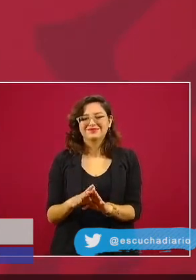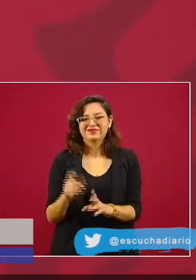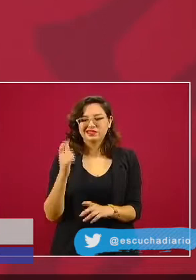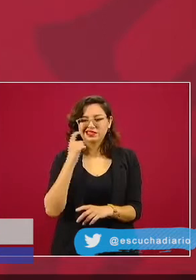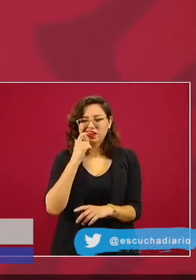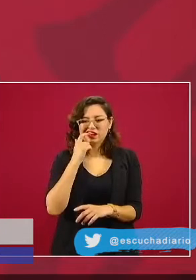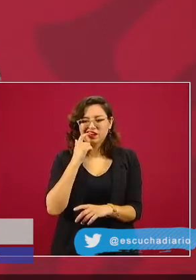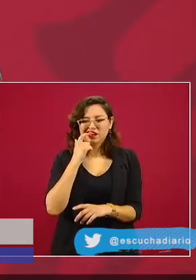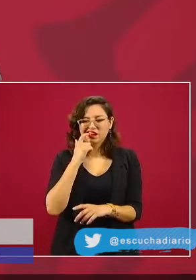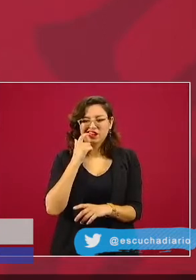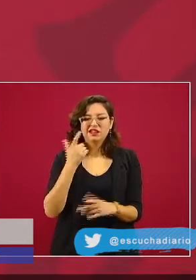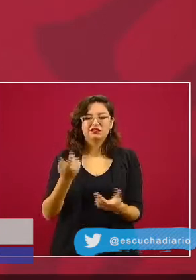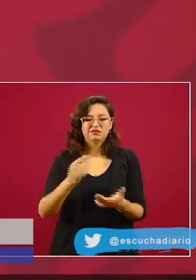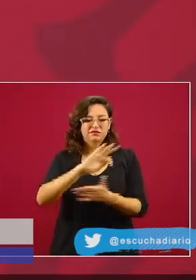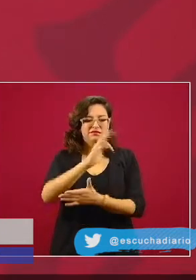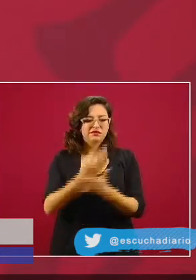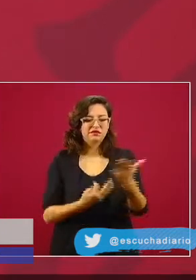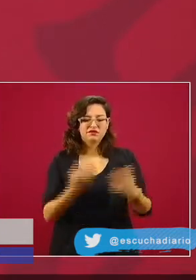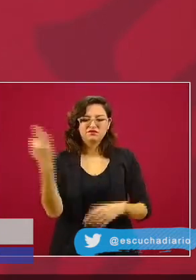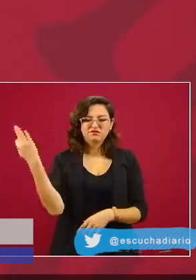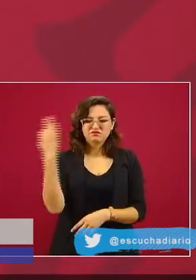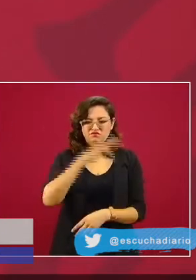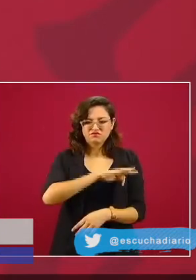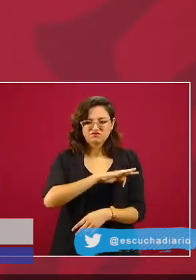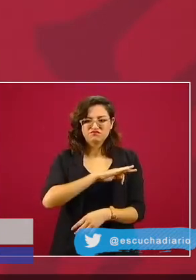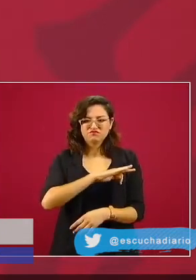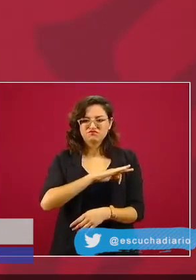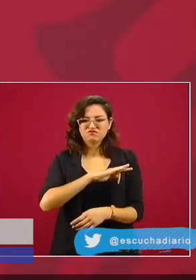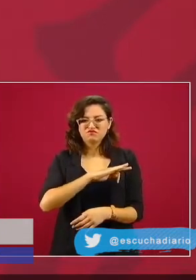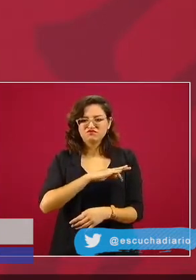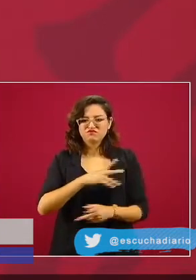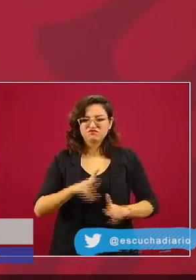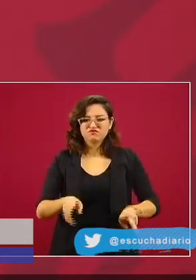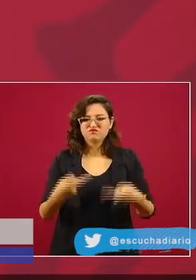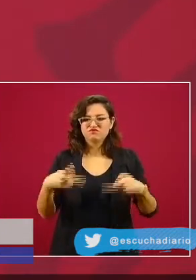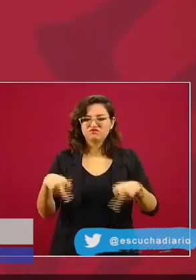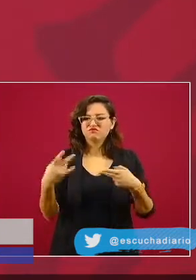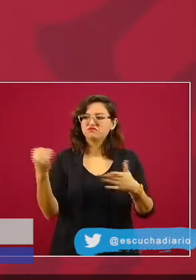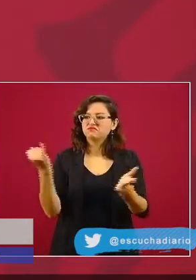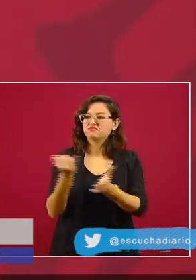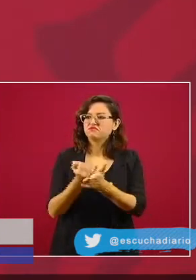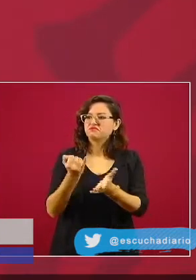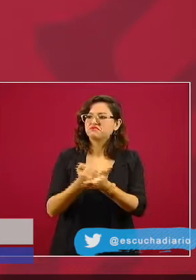millones de pesos con la participación de más de 8 mil personas físicas y morales